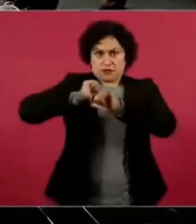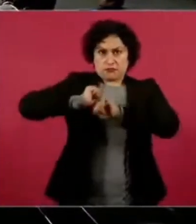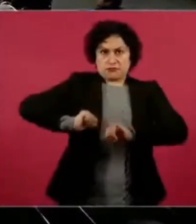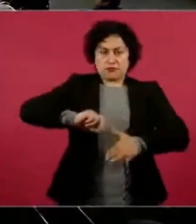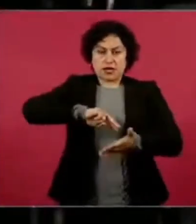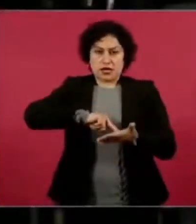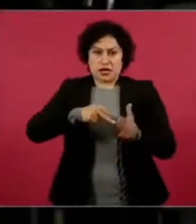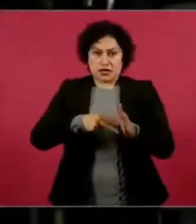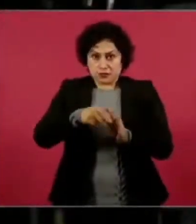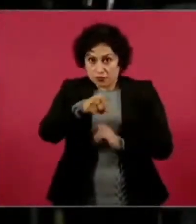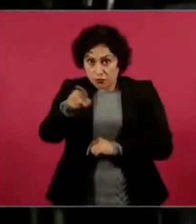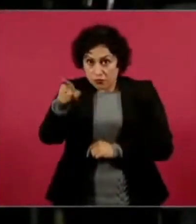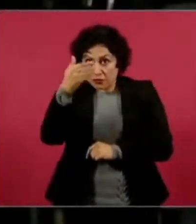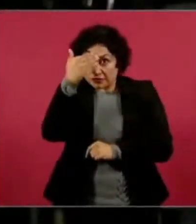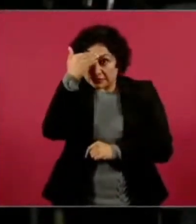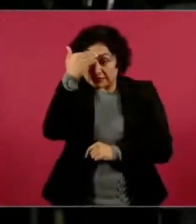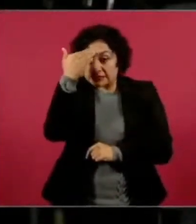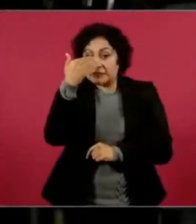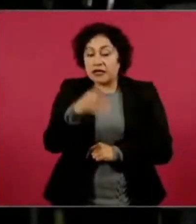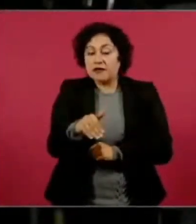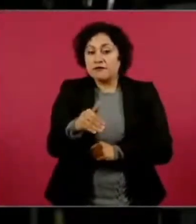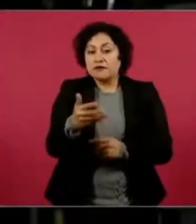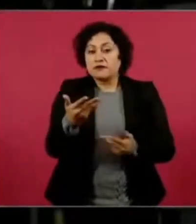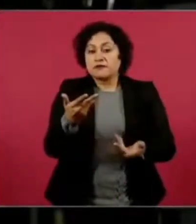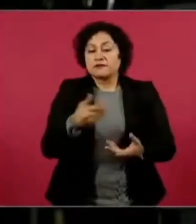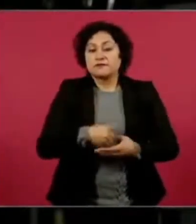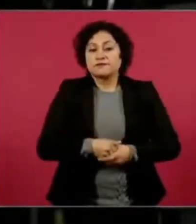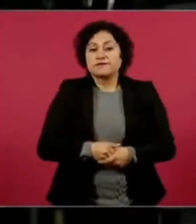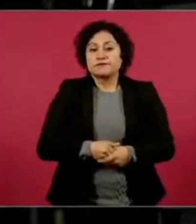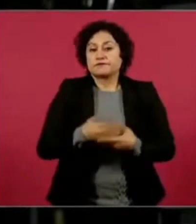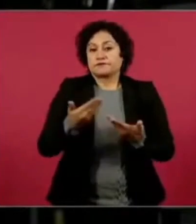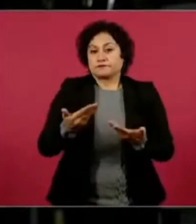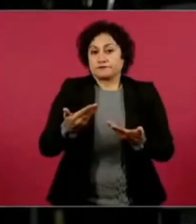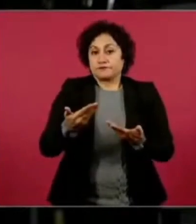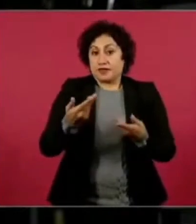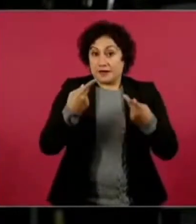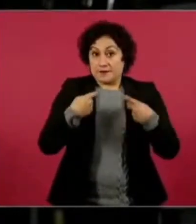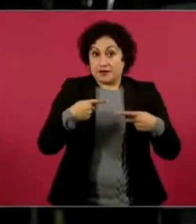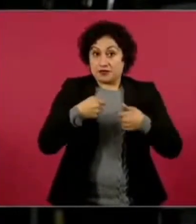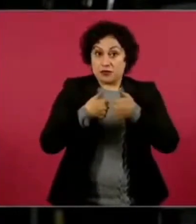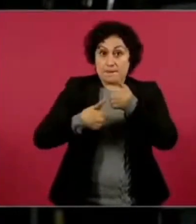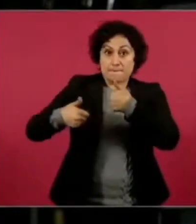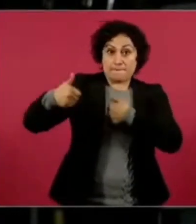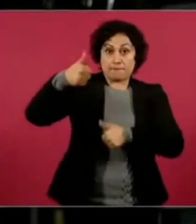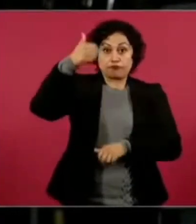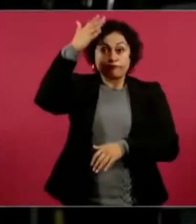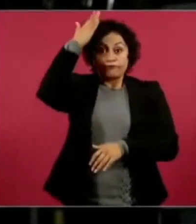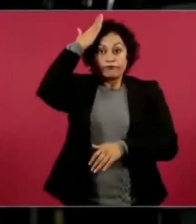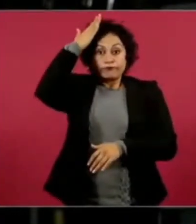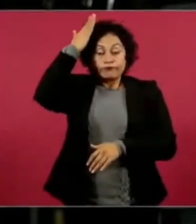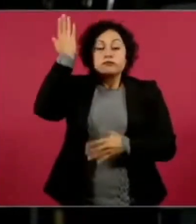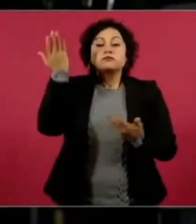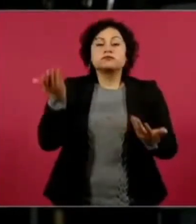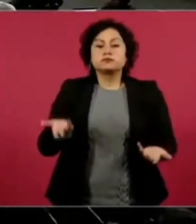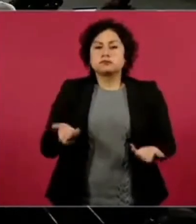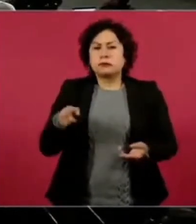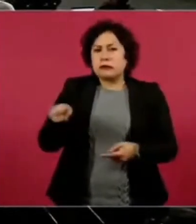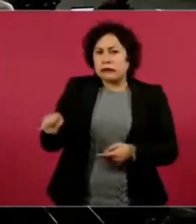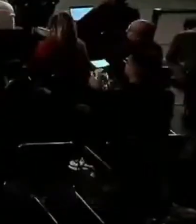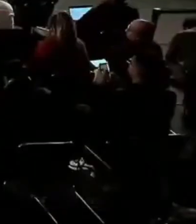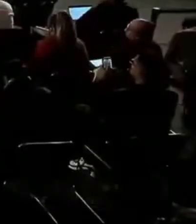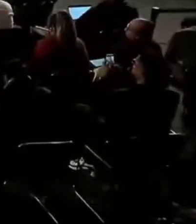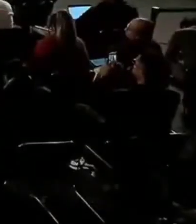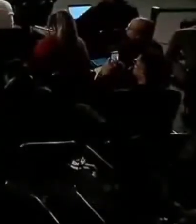al tanto y hasta arriba de este tipo de labores, qué van a hacer con este tipo de